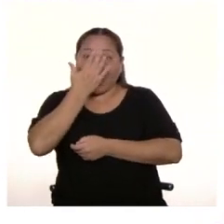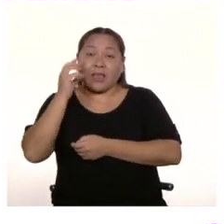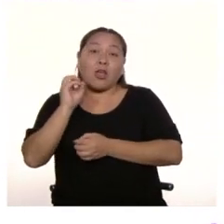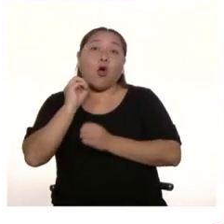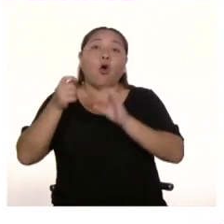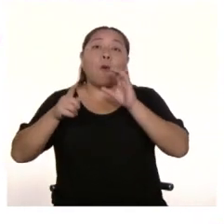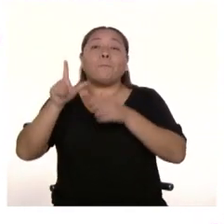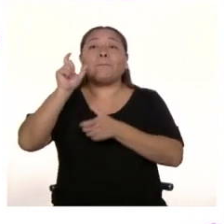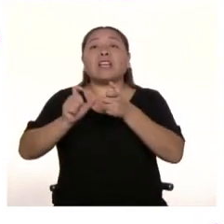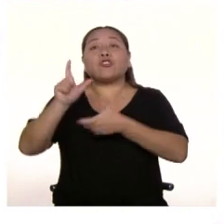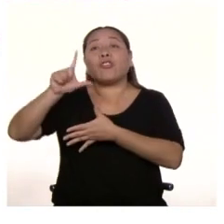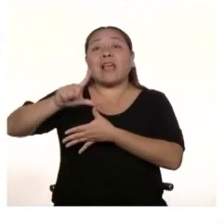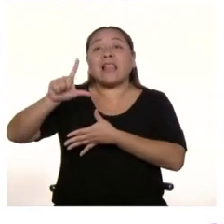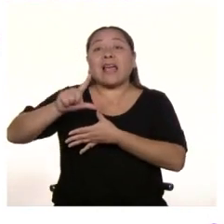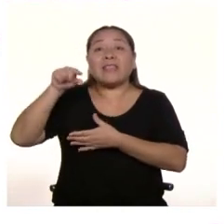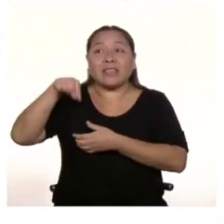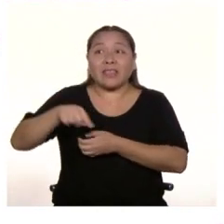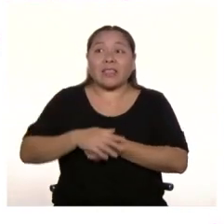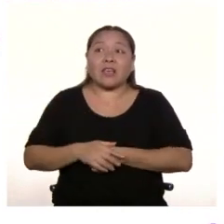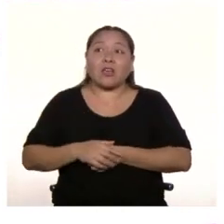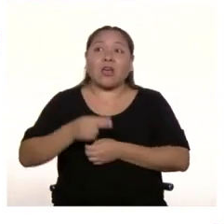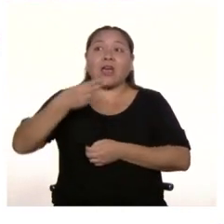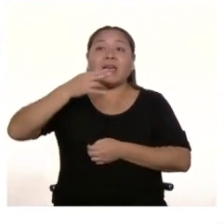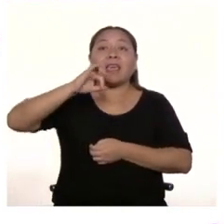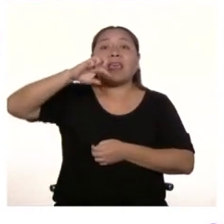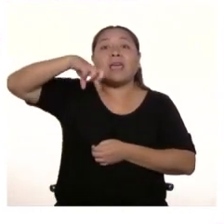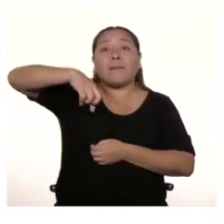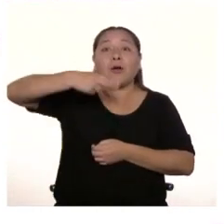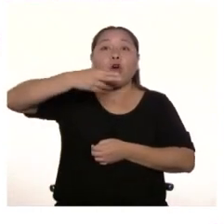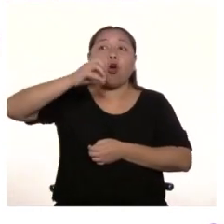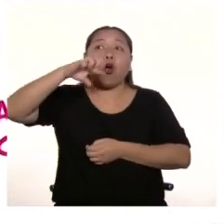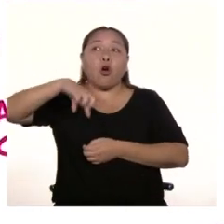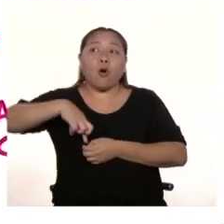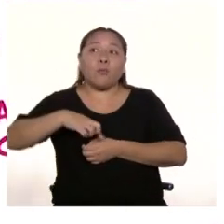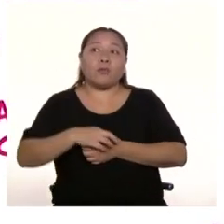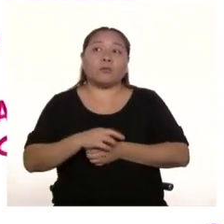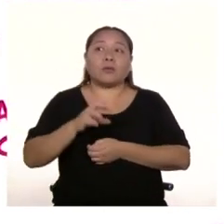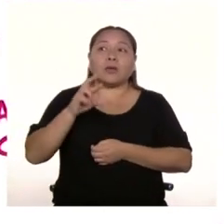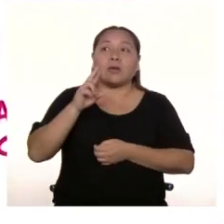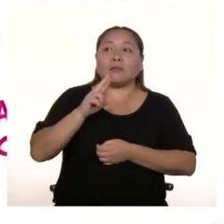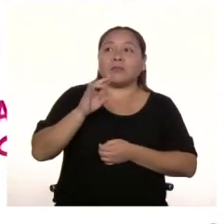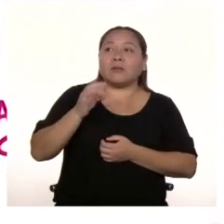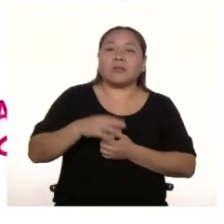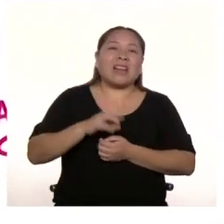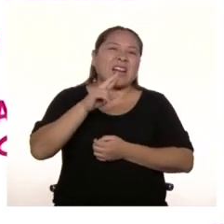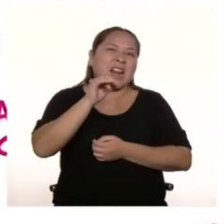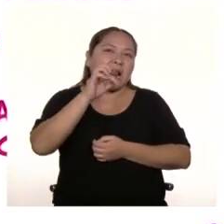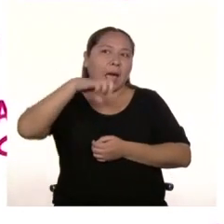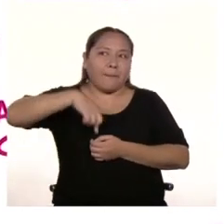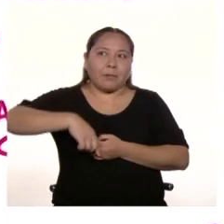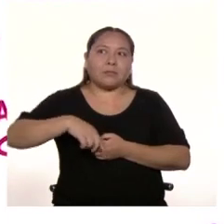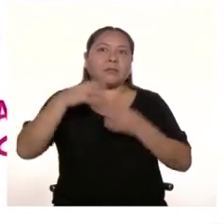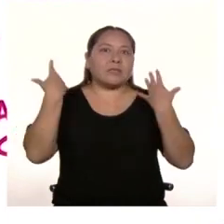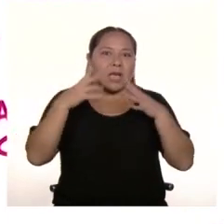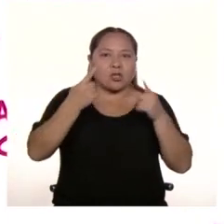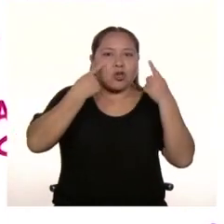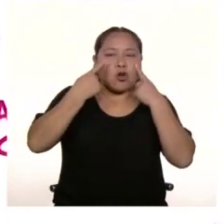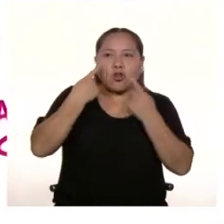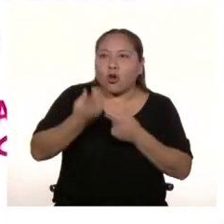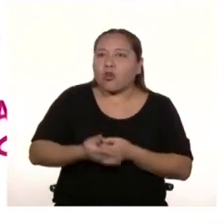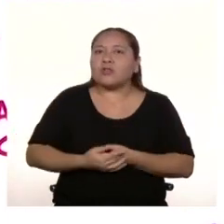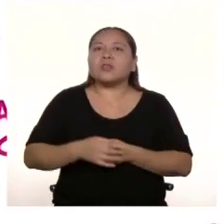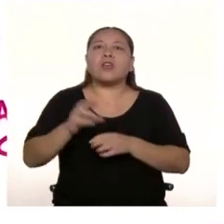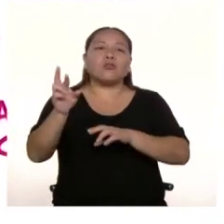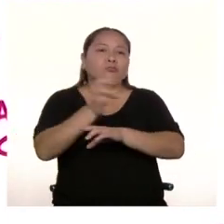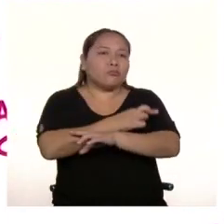latinas, como el hip hop, el R&B o el rap. Hoy en día se han popularizado en todo el mundo por sus ritmos, poesía y